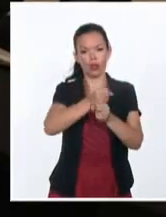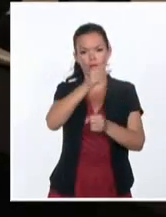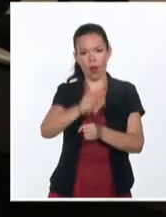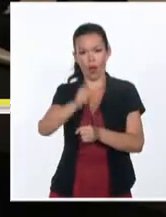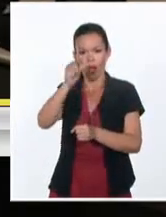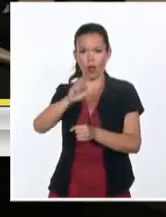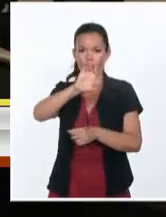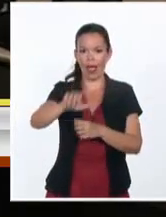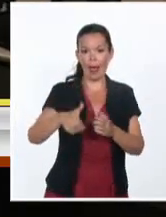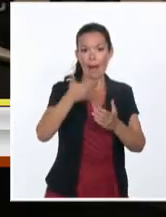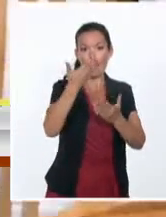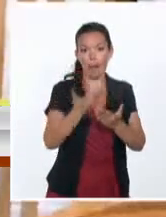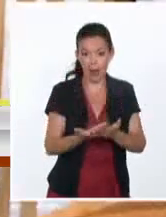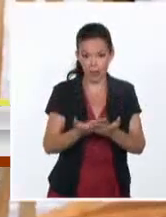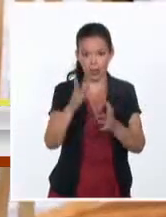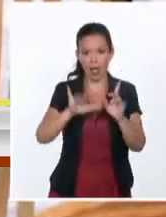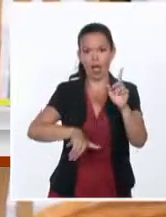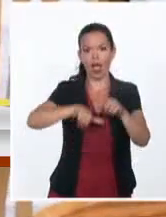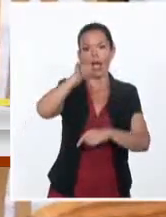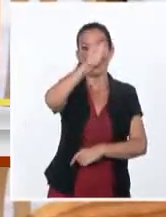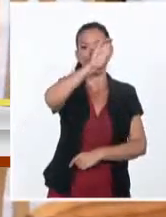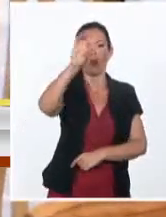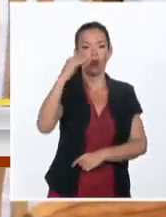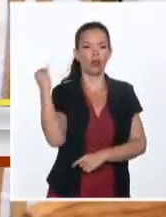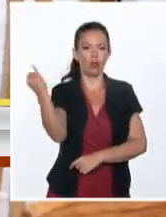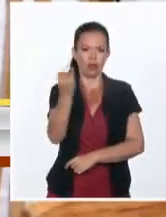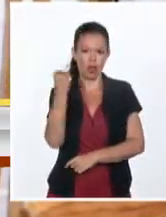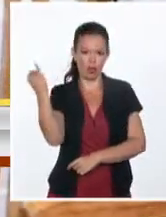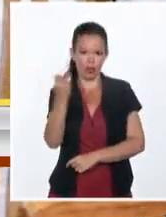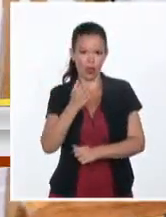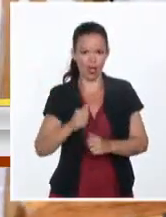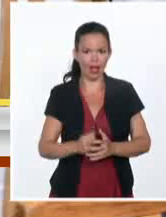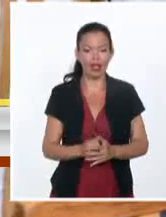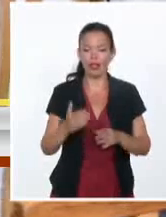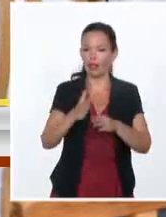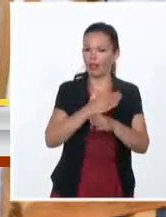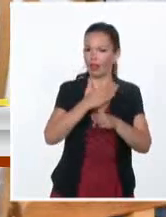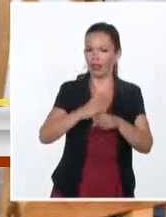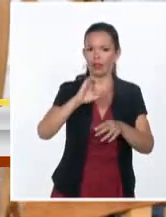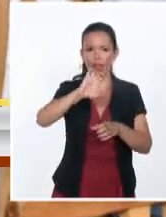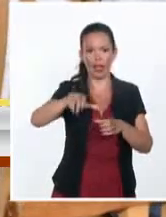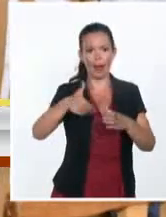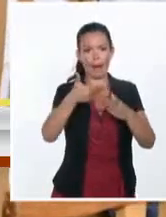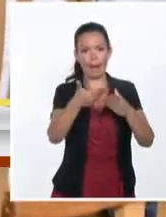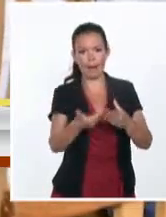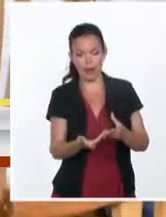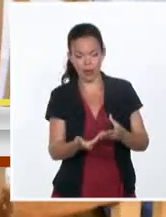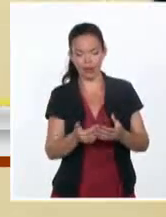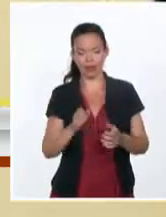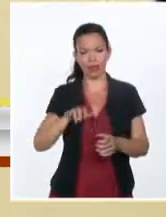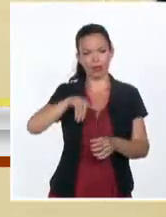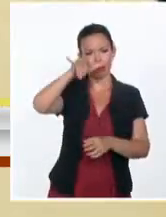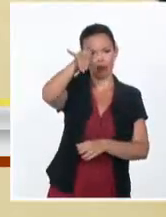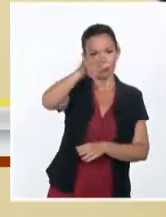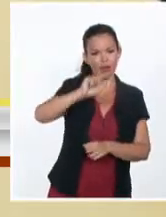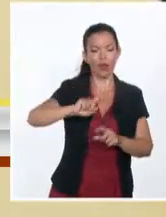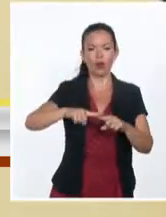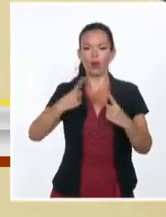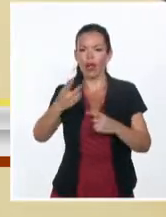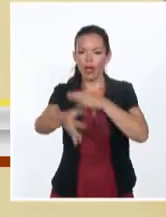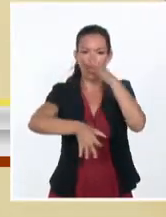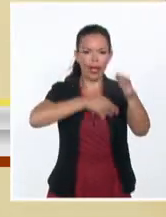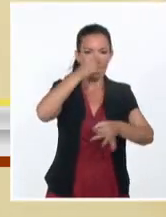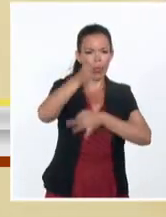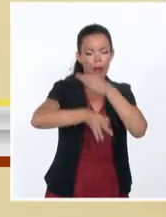empresarial de base Aeropuerto Cayo Coco, la aduana Cuba Catering y la empresa cubana de navegación aérea, quienes explicaron su aporte a la